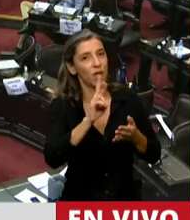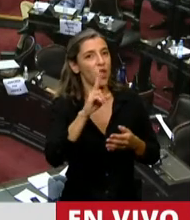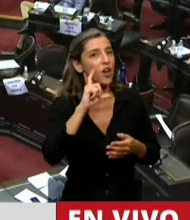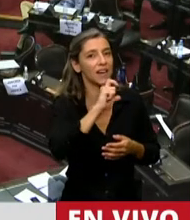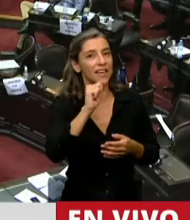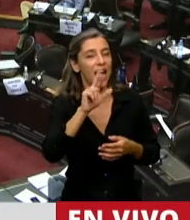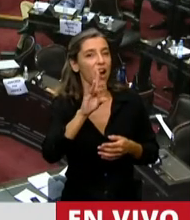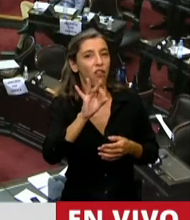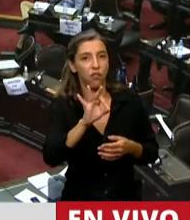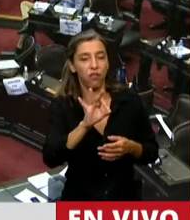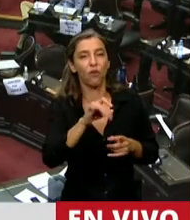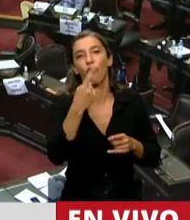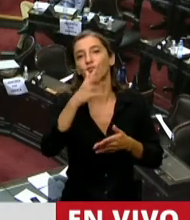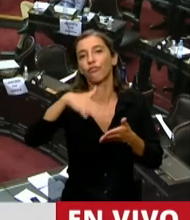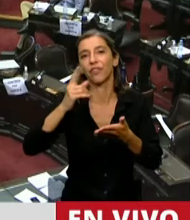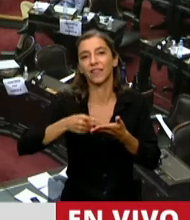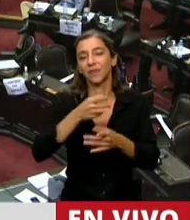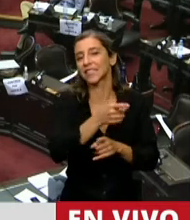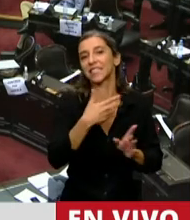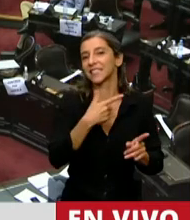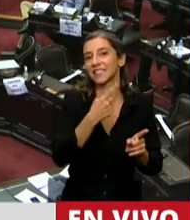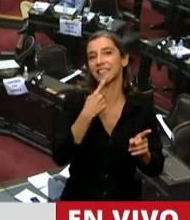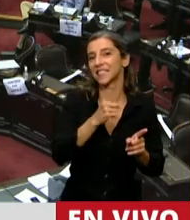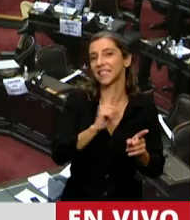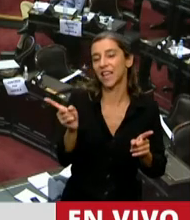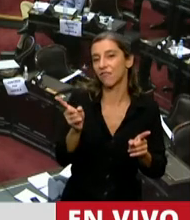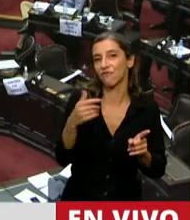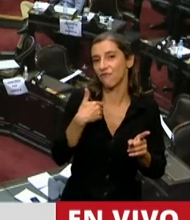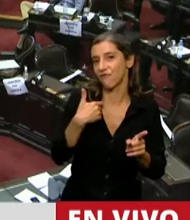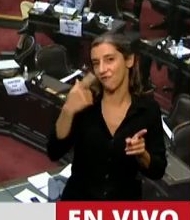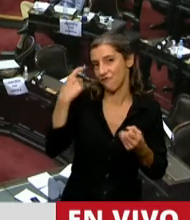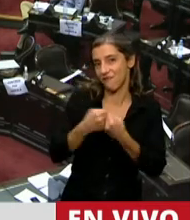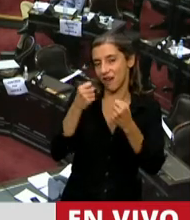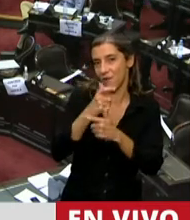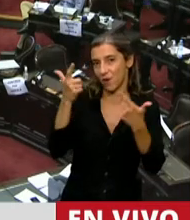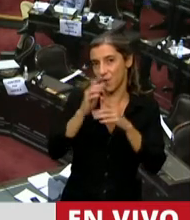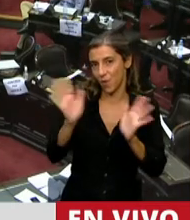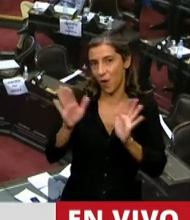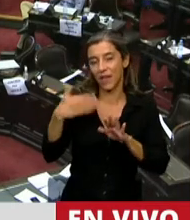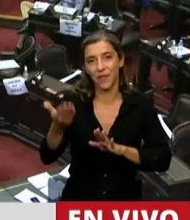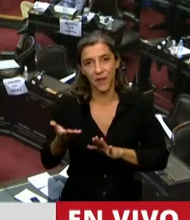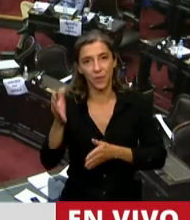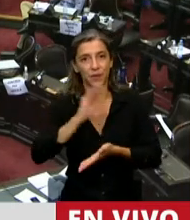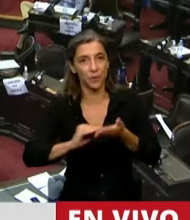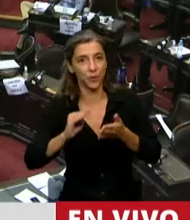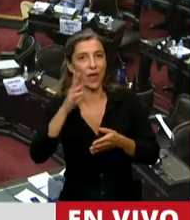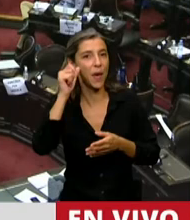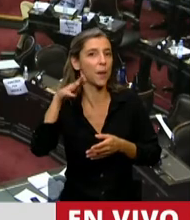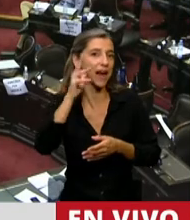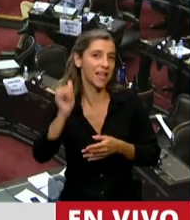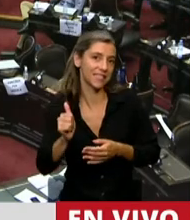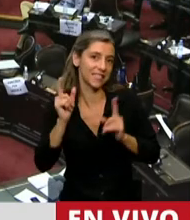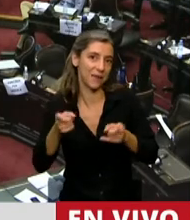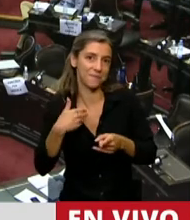dictámenes, no comparte el dictamen, después viene la diputada Bernaza... Claro, como autores, digamos. Exactamente,